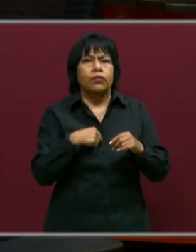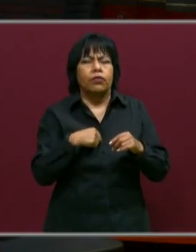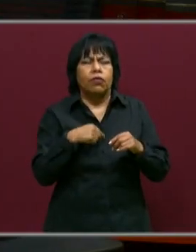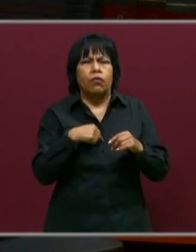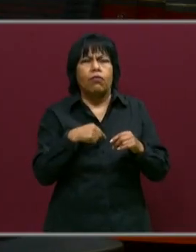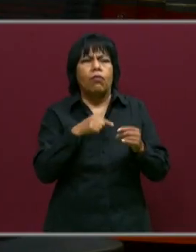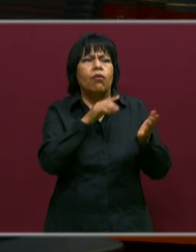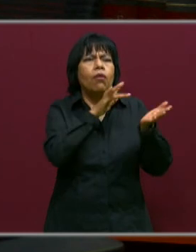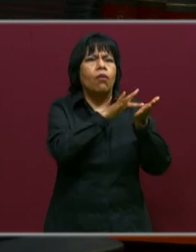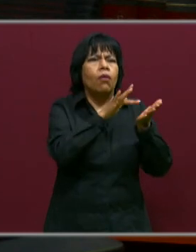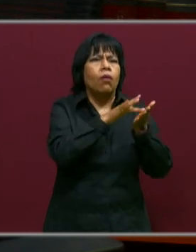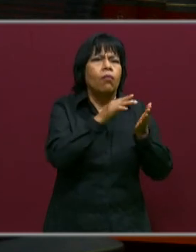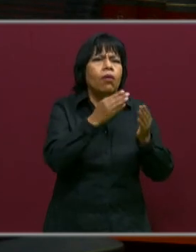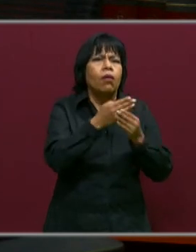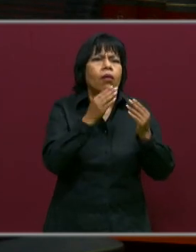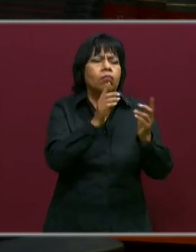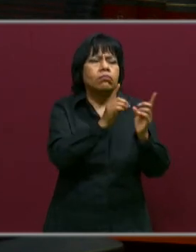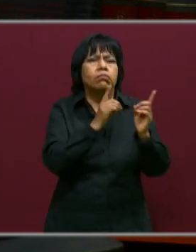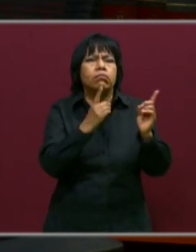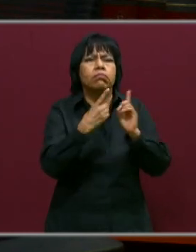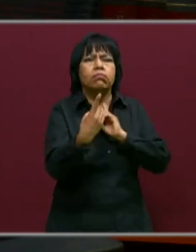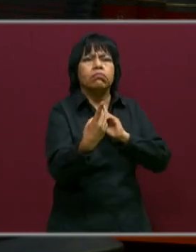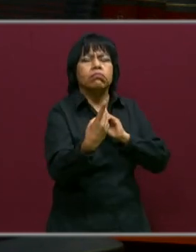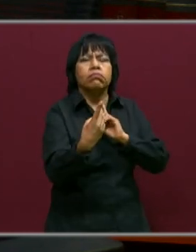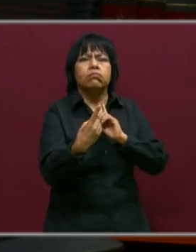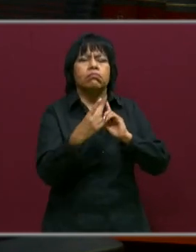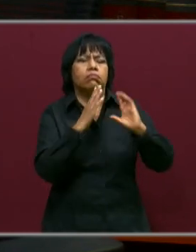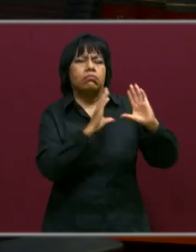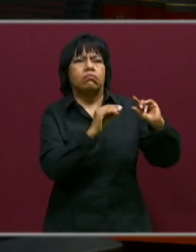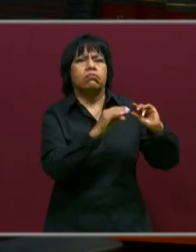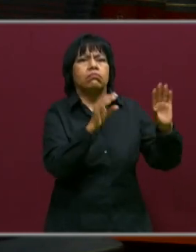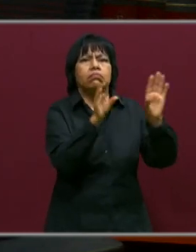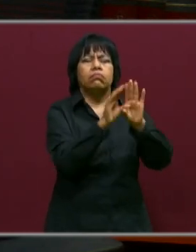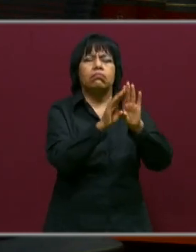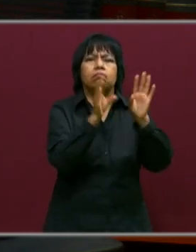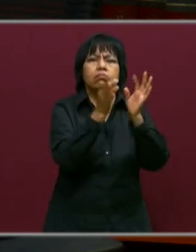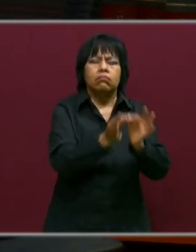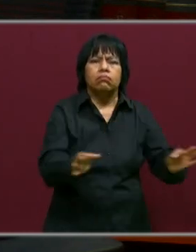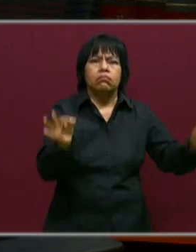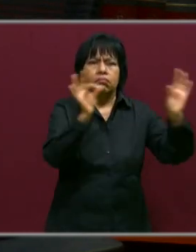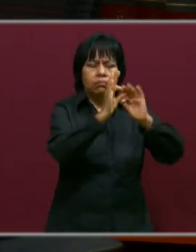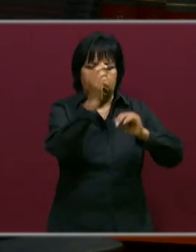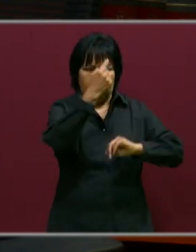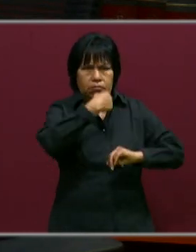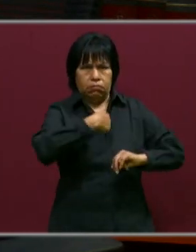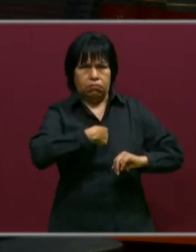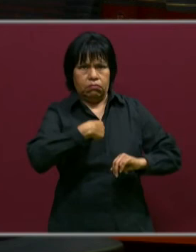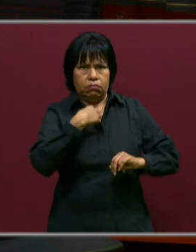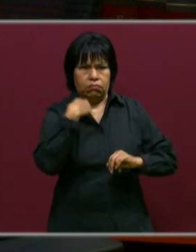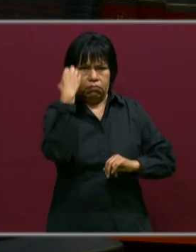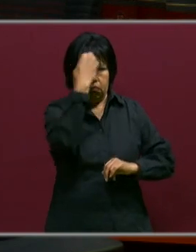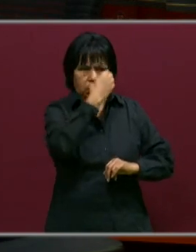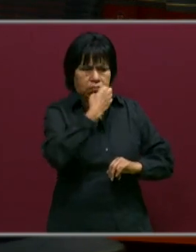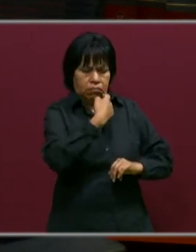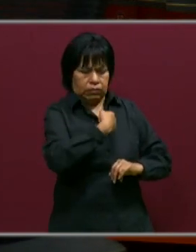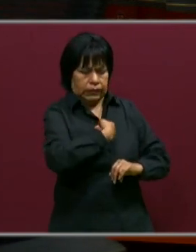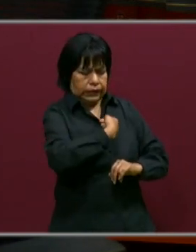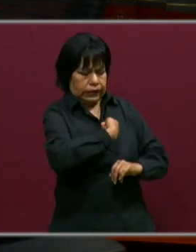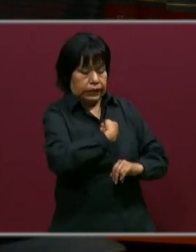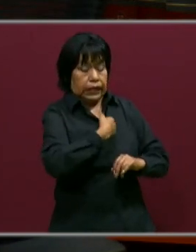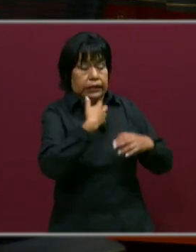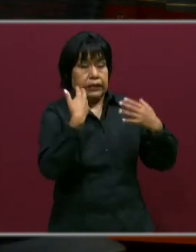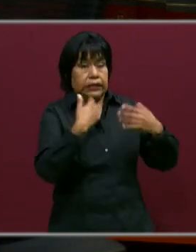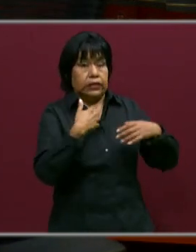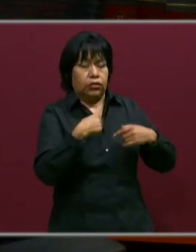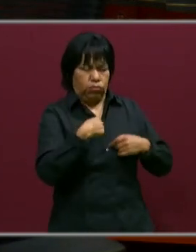en este modelo de educación a distancia? Aquí es importante que yo también me autoevalúe y diga, bueno,